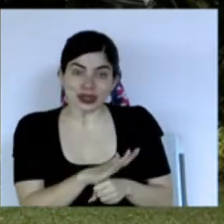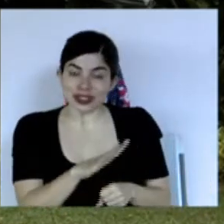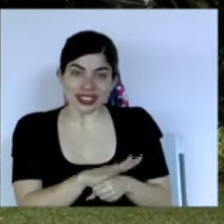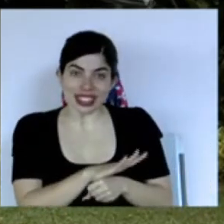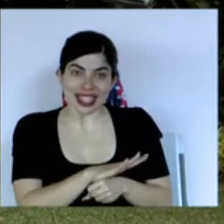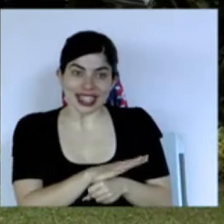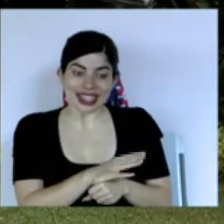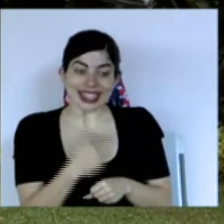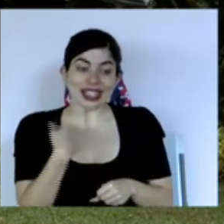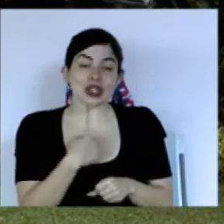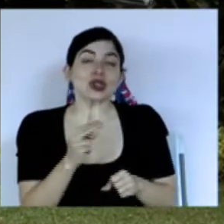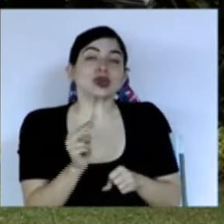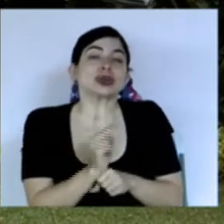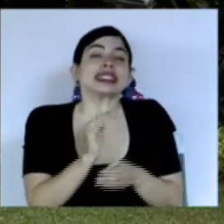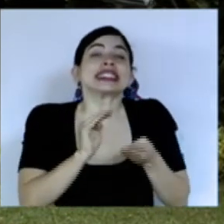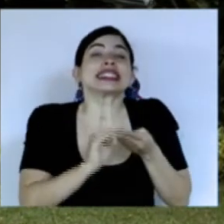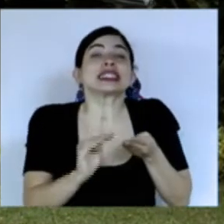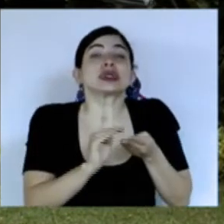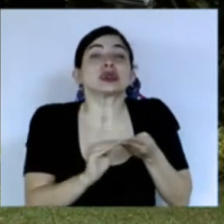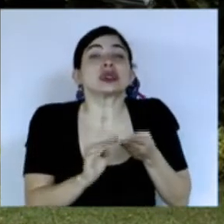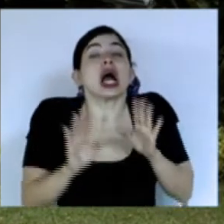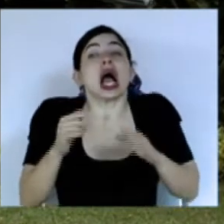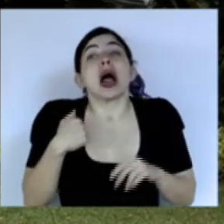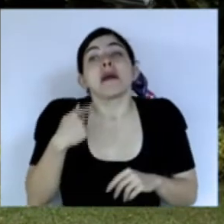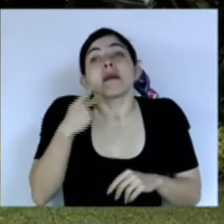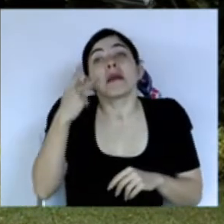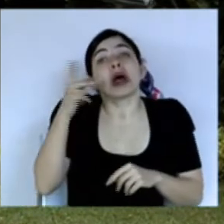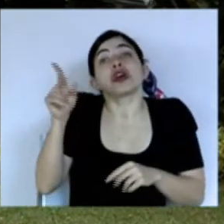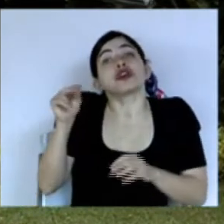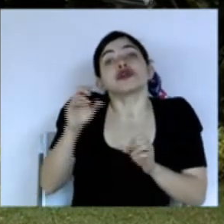que usemos la excusa de lo que no hicieron nuestros padres